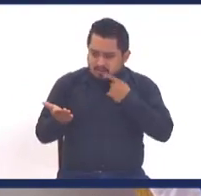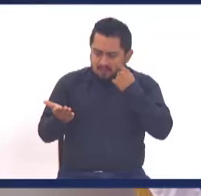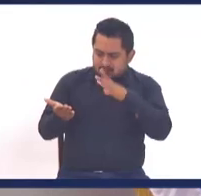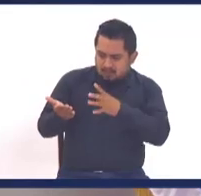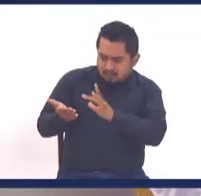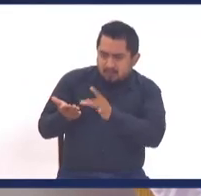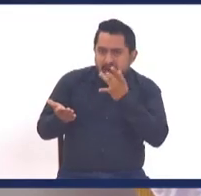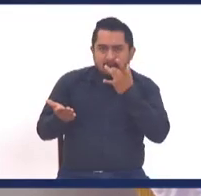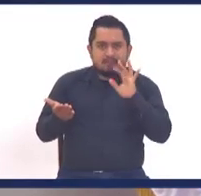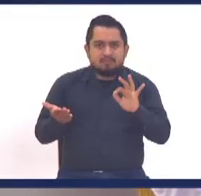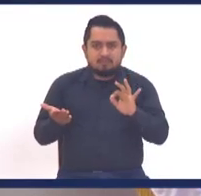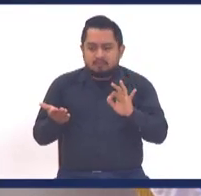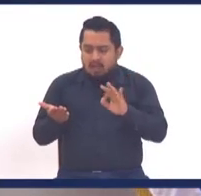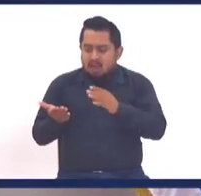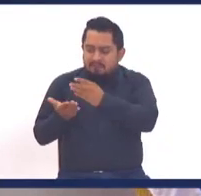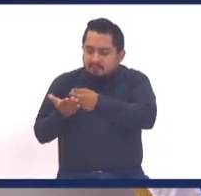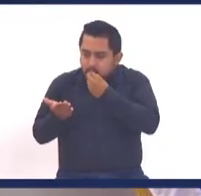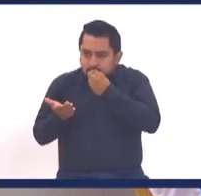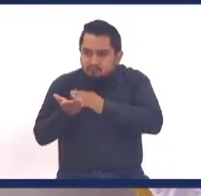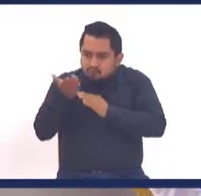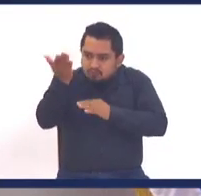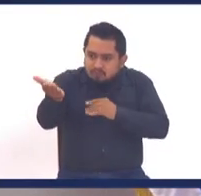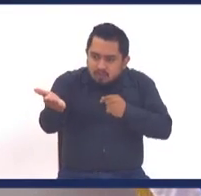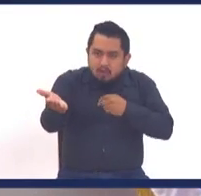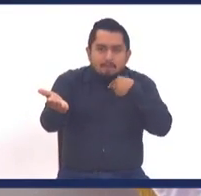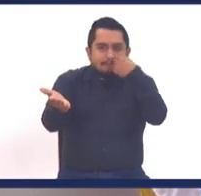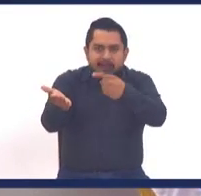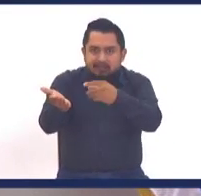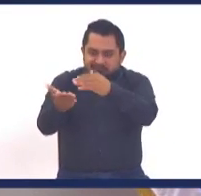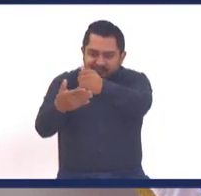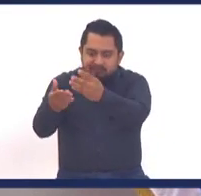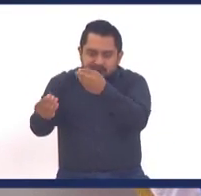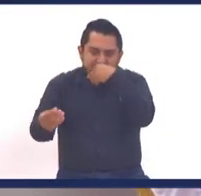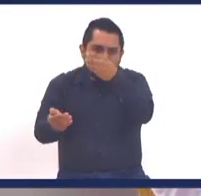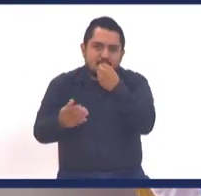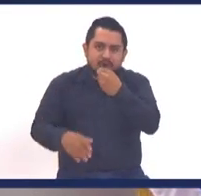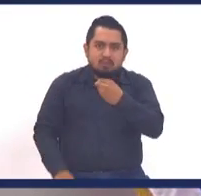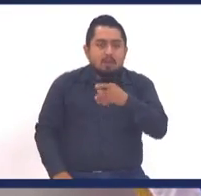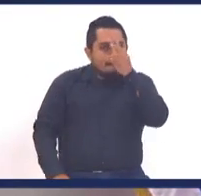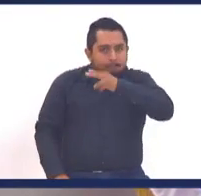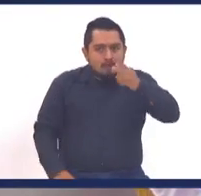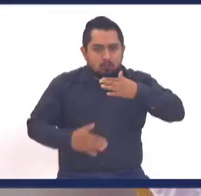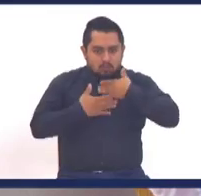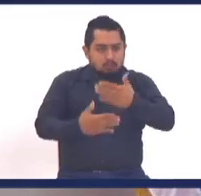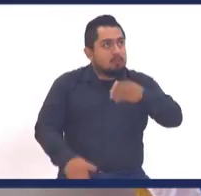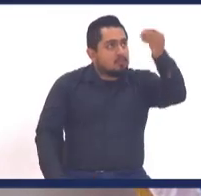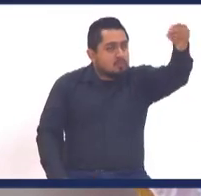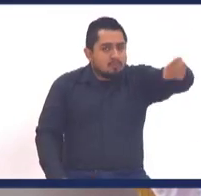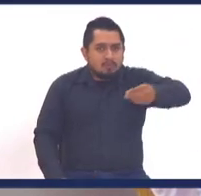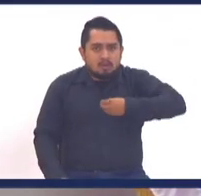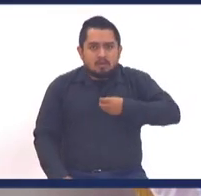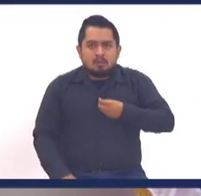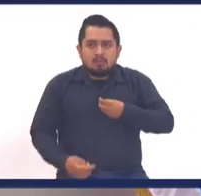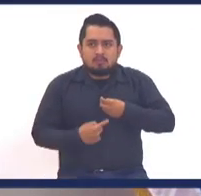poquito ahorita, y guardo un poquito para mañana, así es la misericordia de Dios, jóvenes no se quieran comer el mundo hoy,